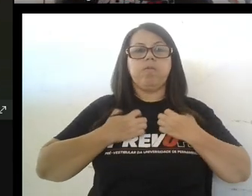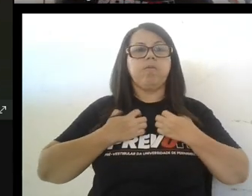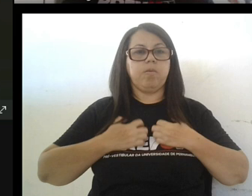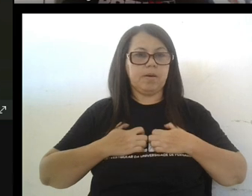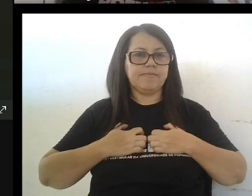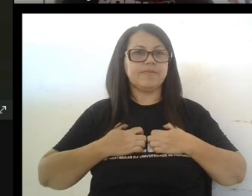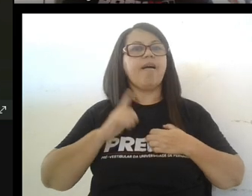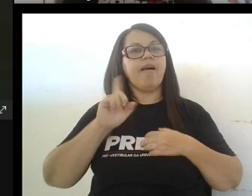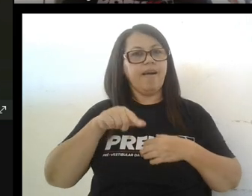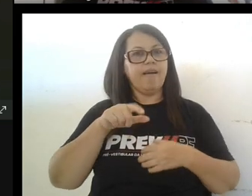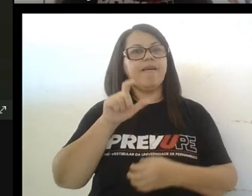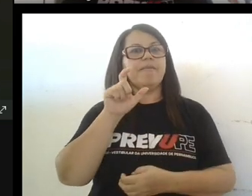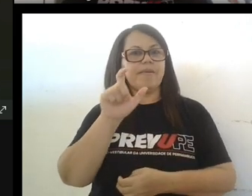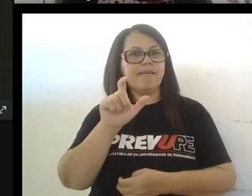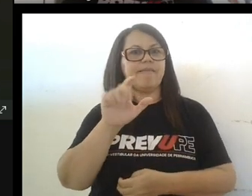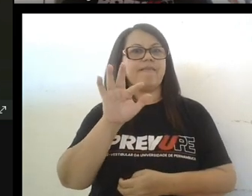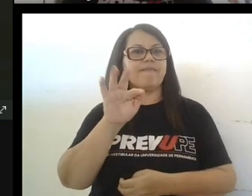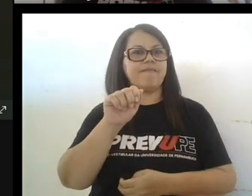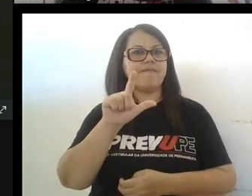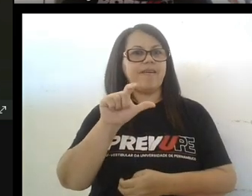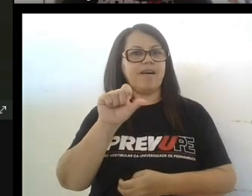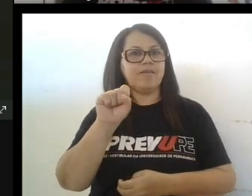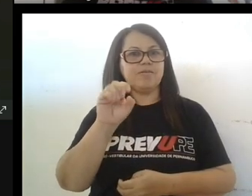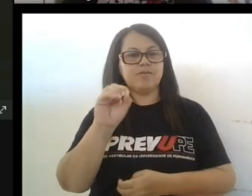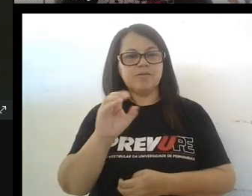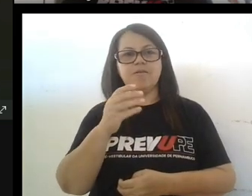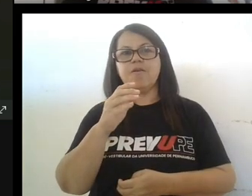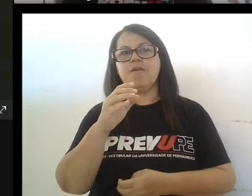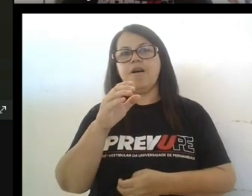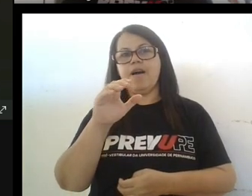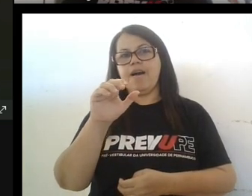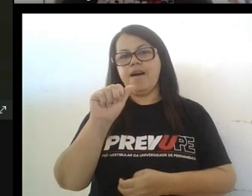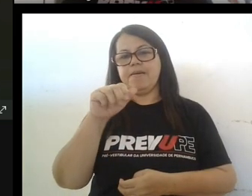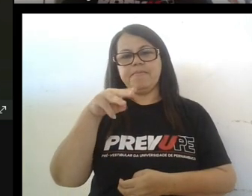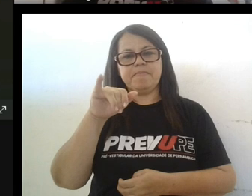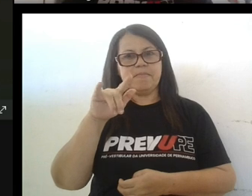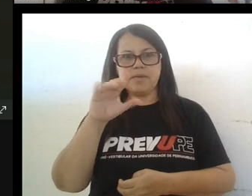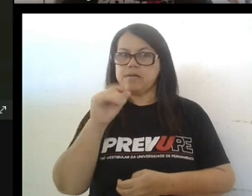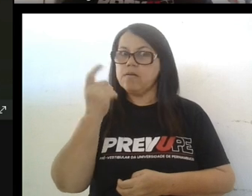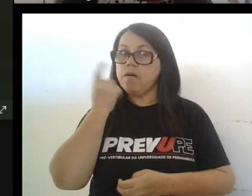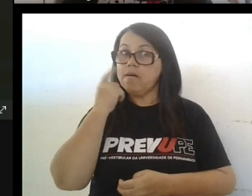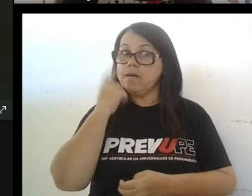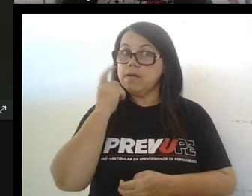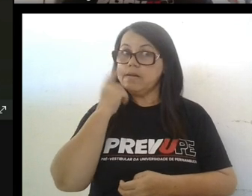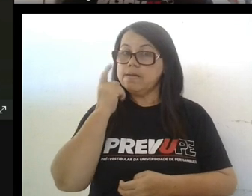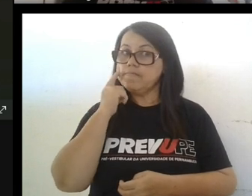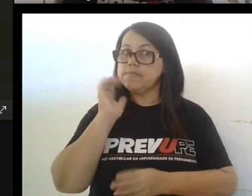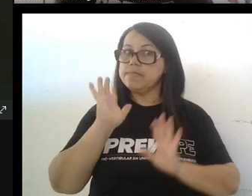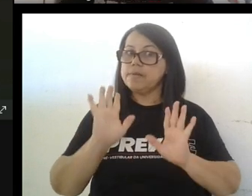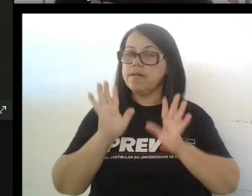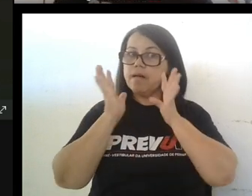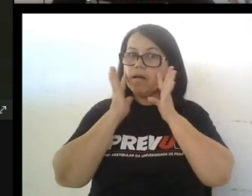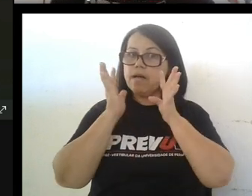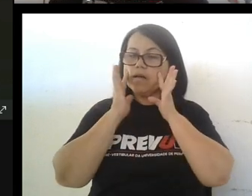un falso coginado un falso amigo ojo el ojo mucha atención no